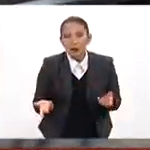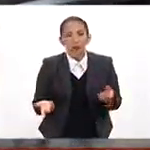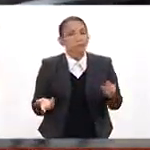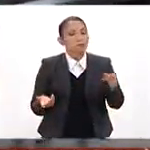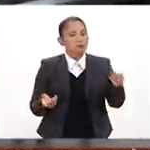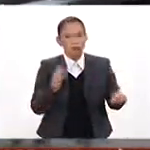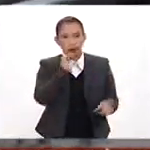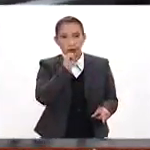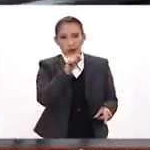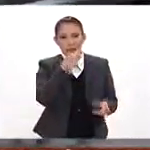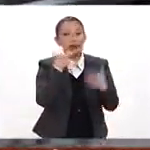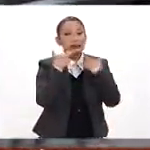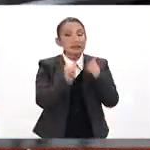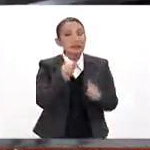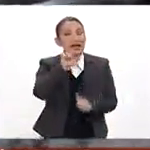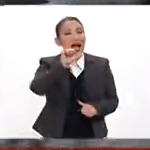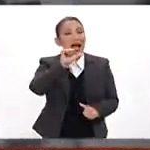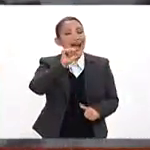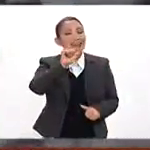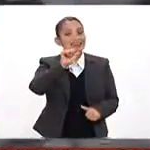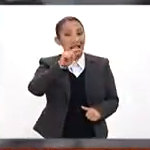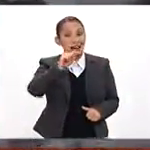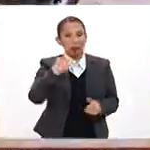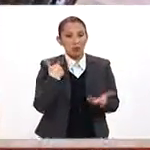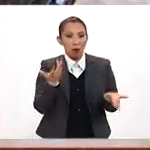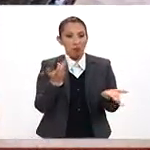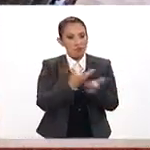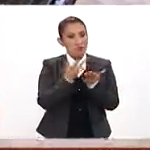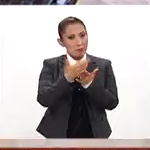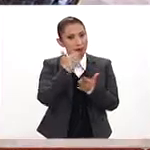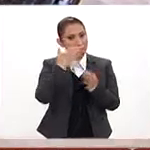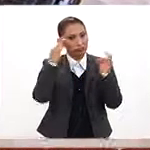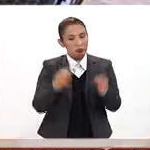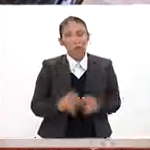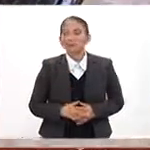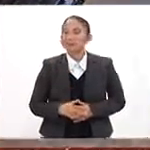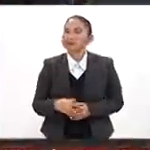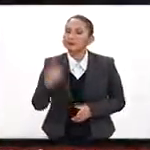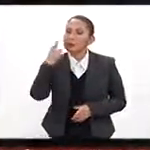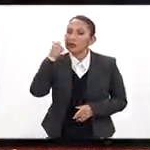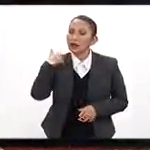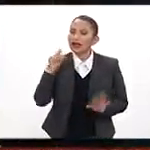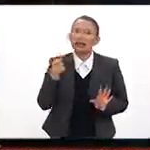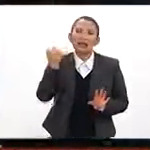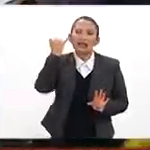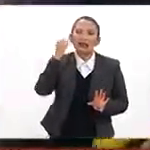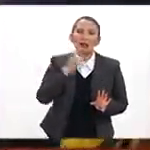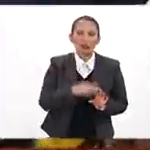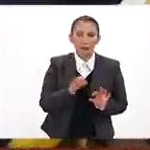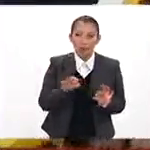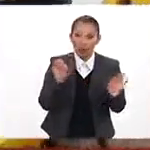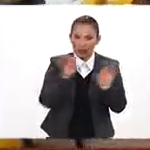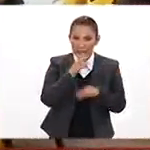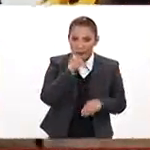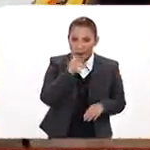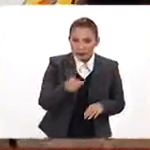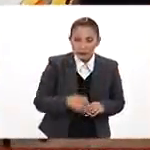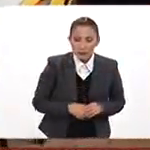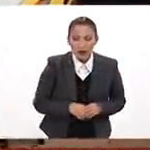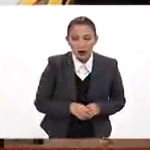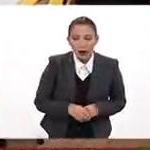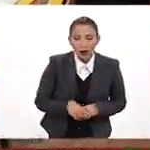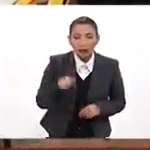también que el SAT recompense estas acciones. Efectivamente, un poco la idea, y es importante mencionarlo,